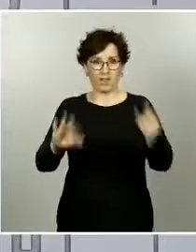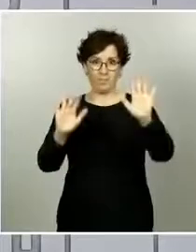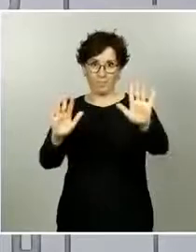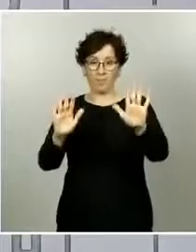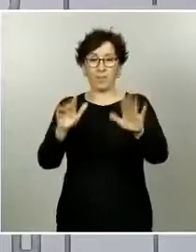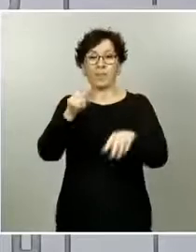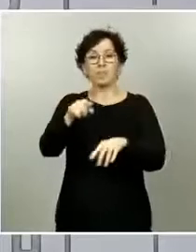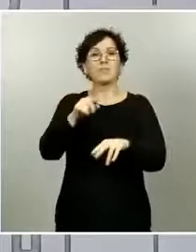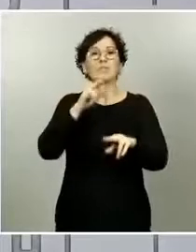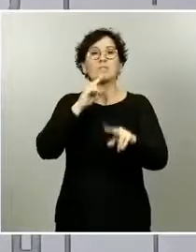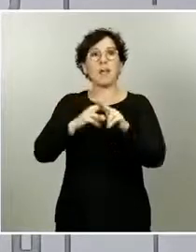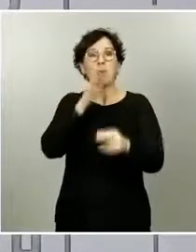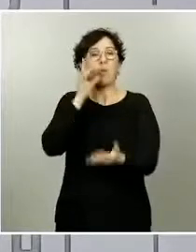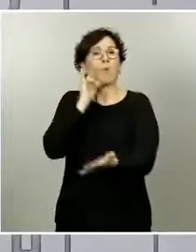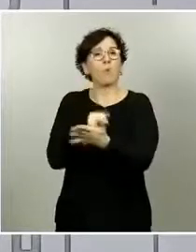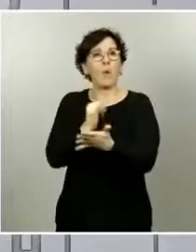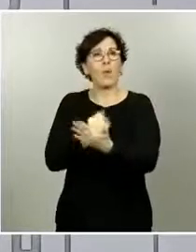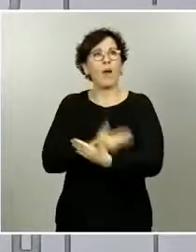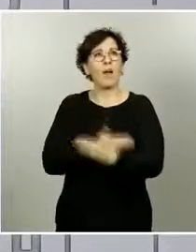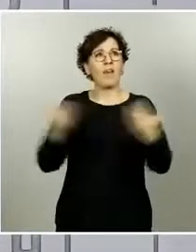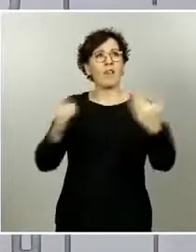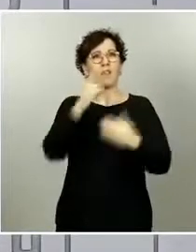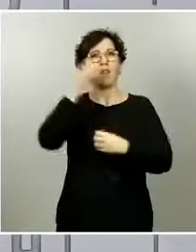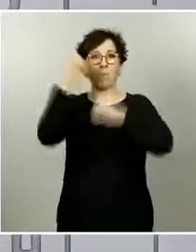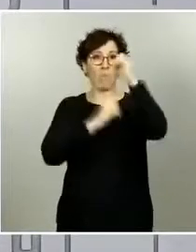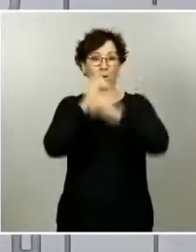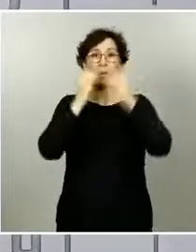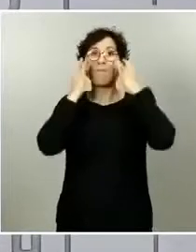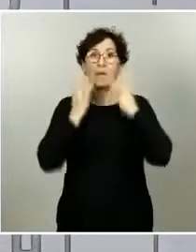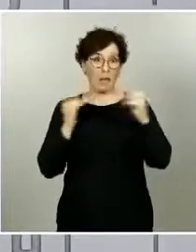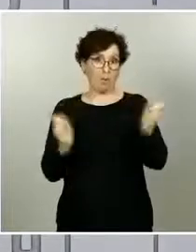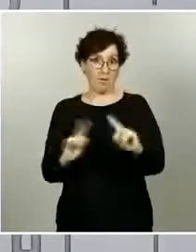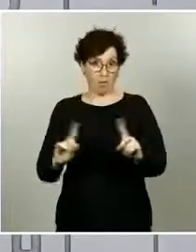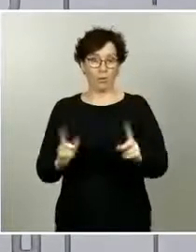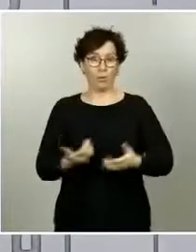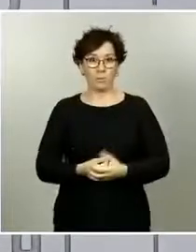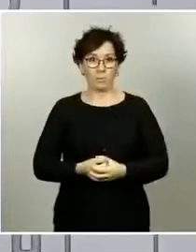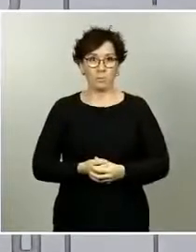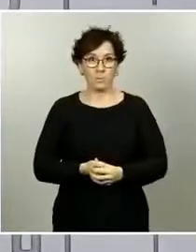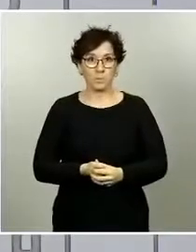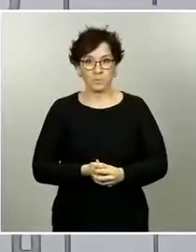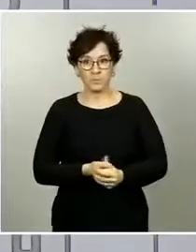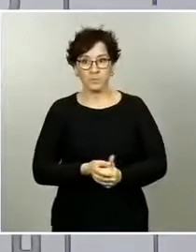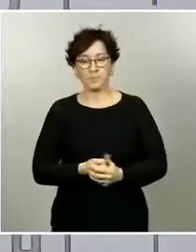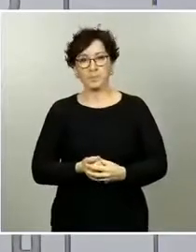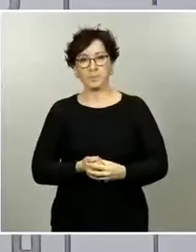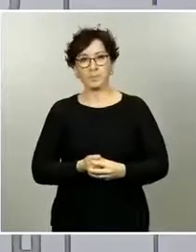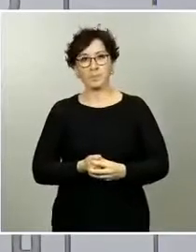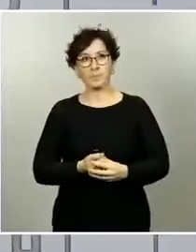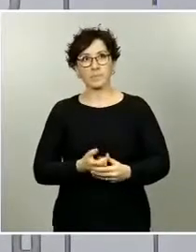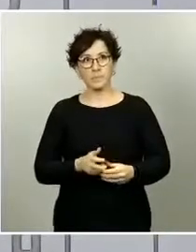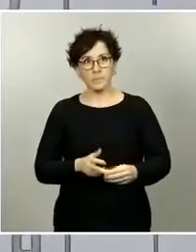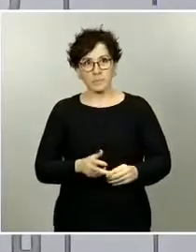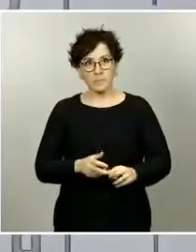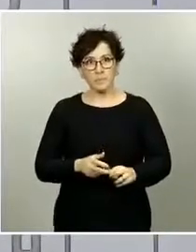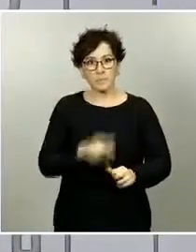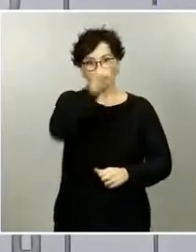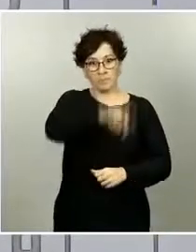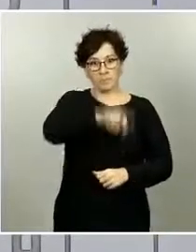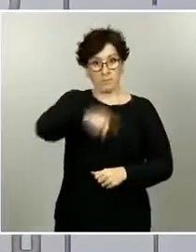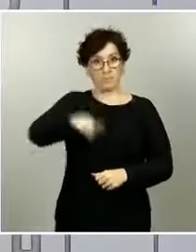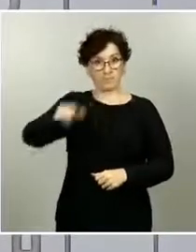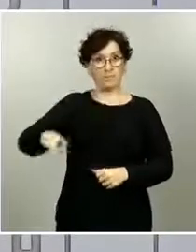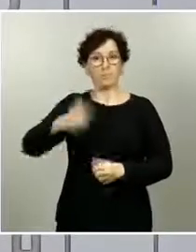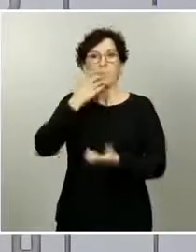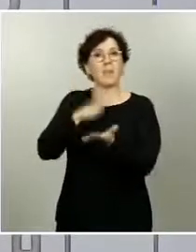casos negativos que se nos queden algunos positivos. Esto pasa cuando la sensibilidad no es del 100%. En una población